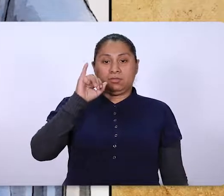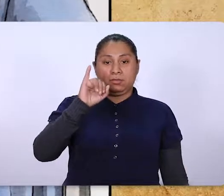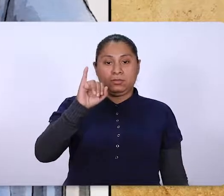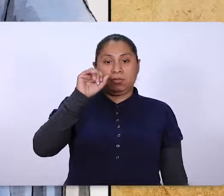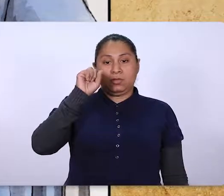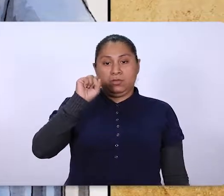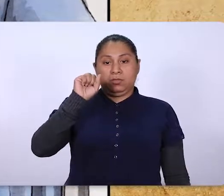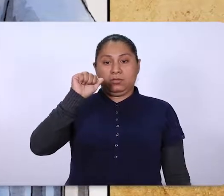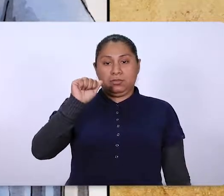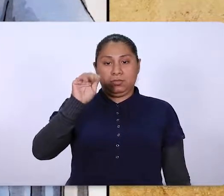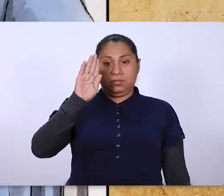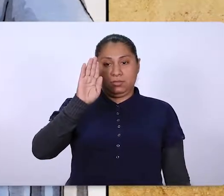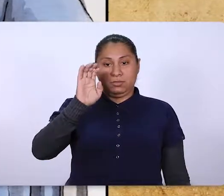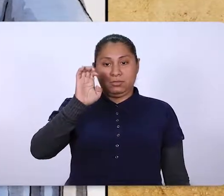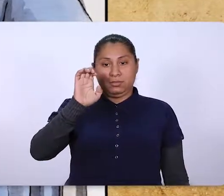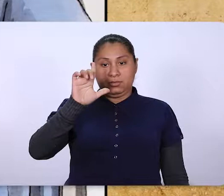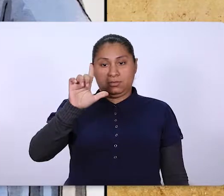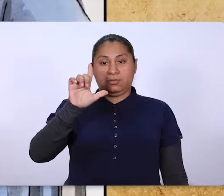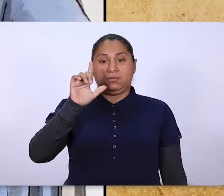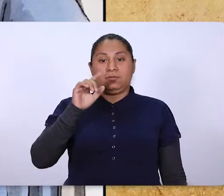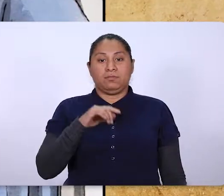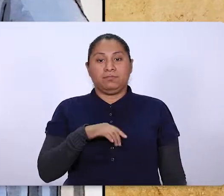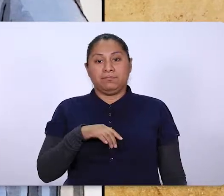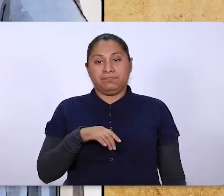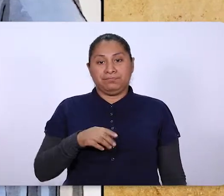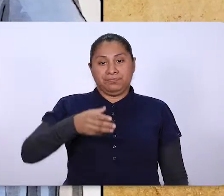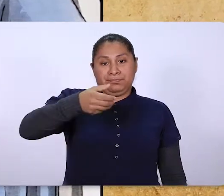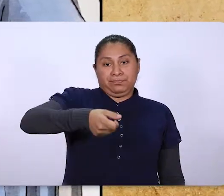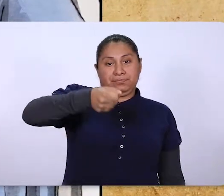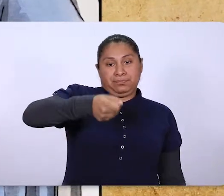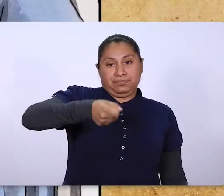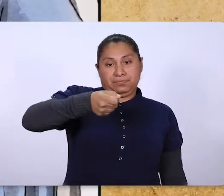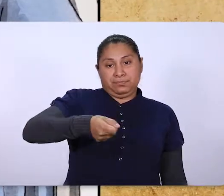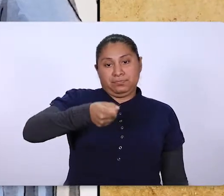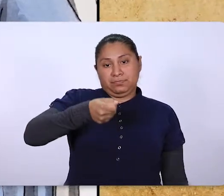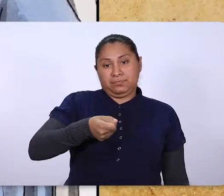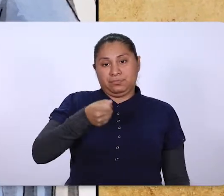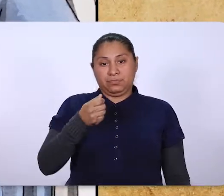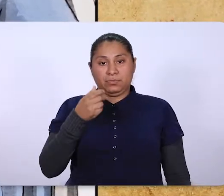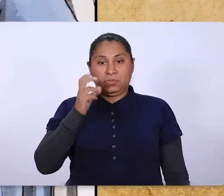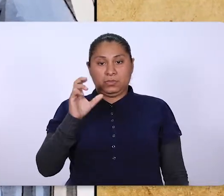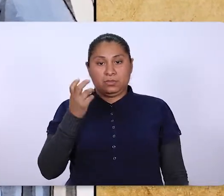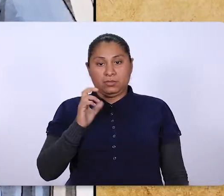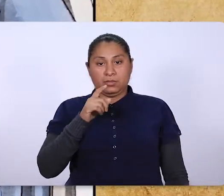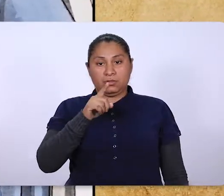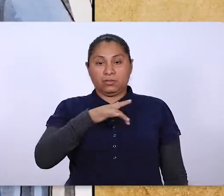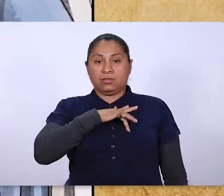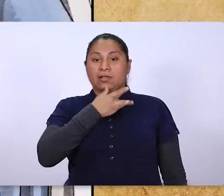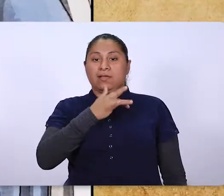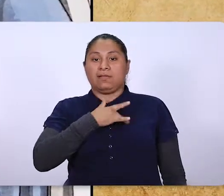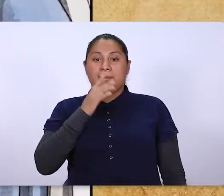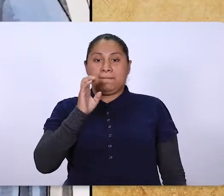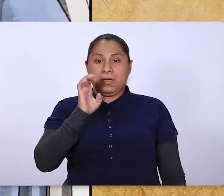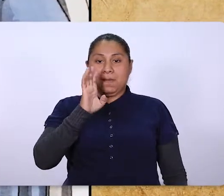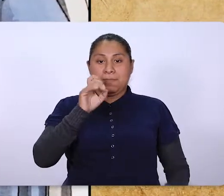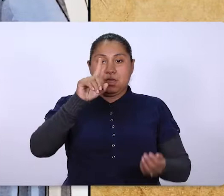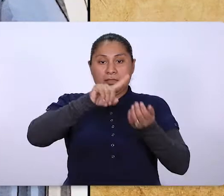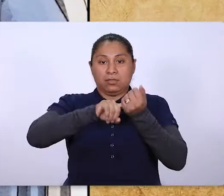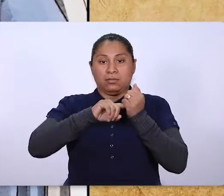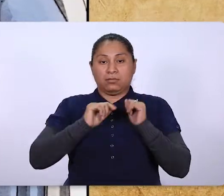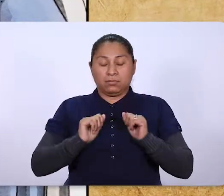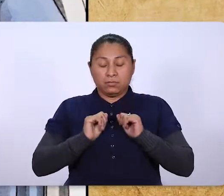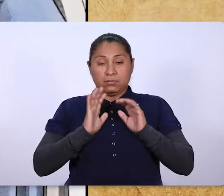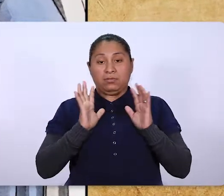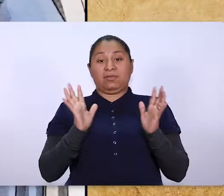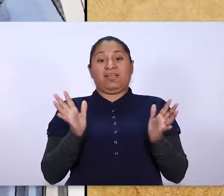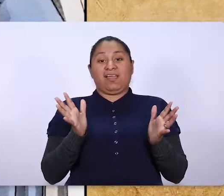Zacarías y saludó a Isabel. Cuando Isabel oyó el saludo de María, la criatura se le estremeció en el